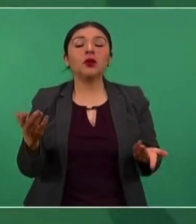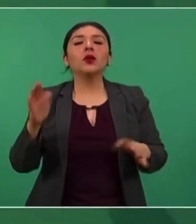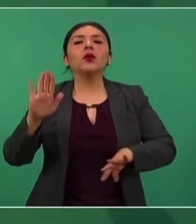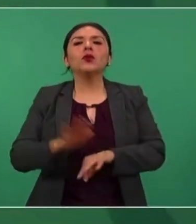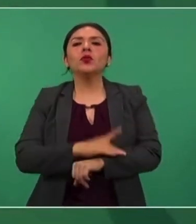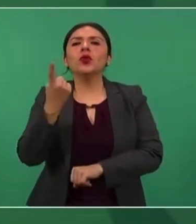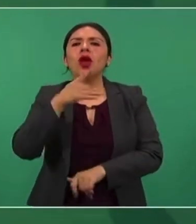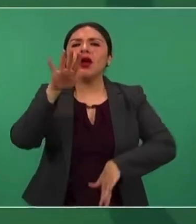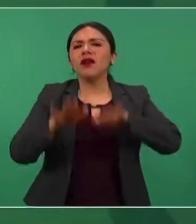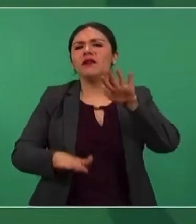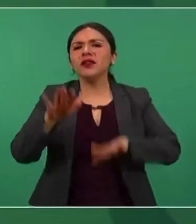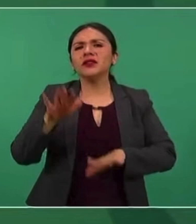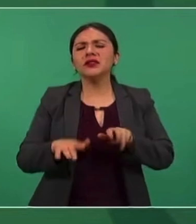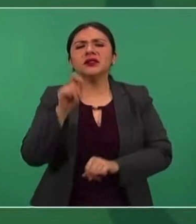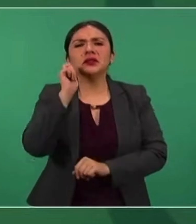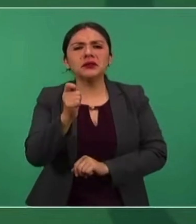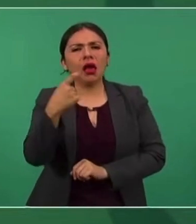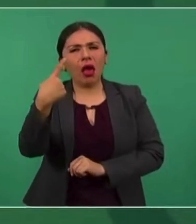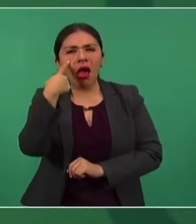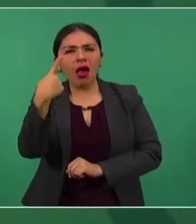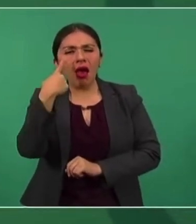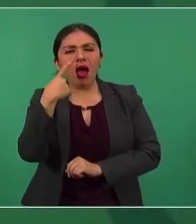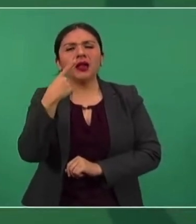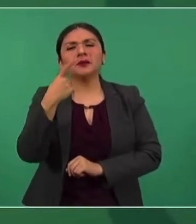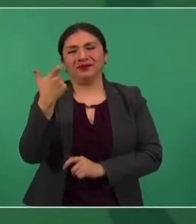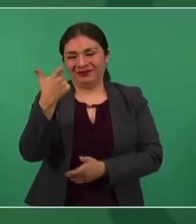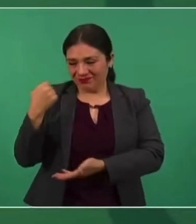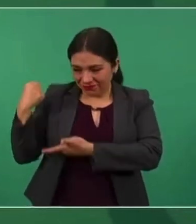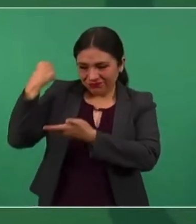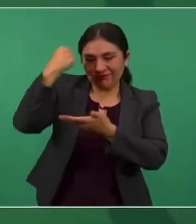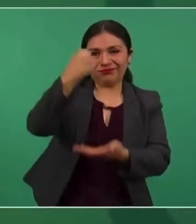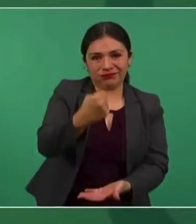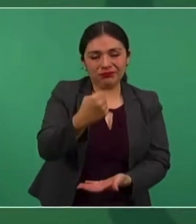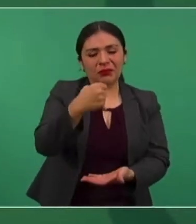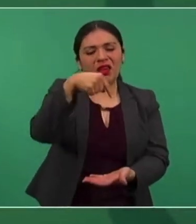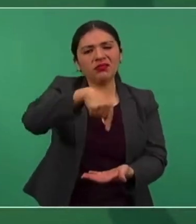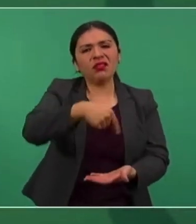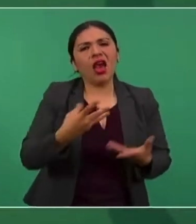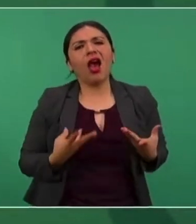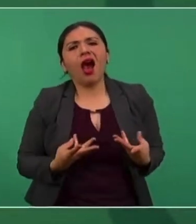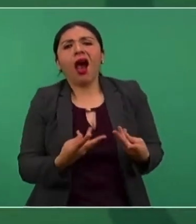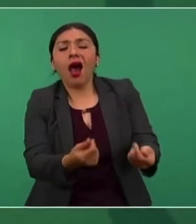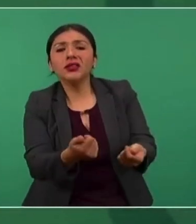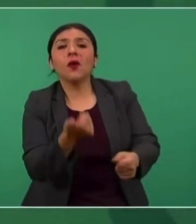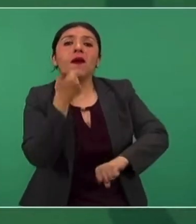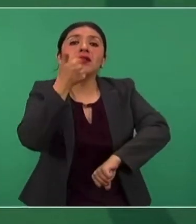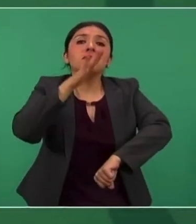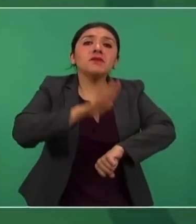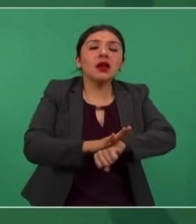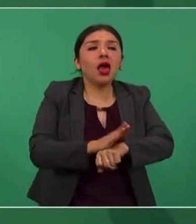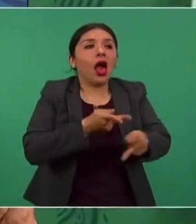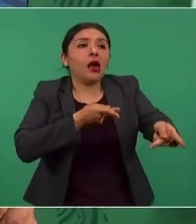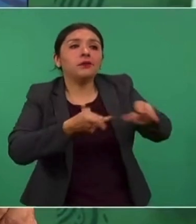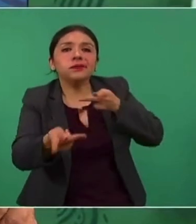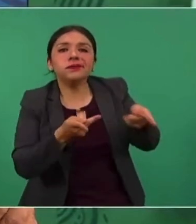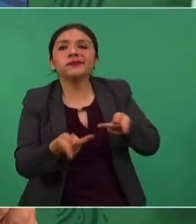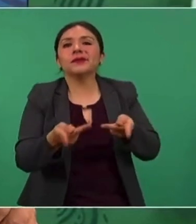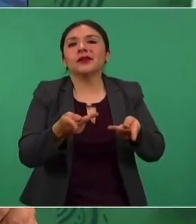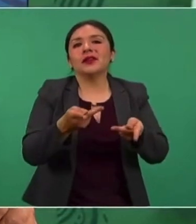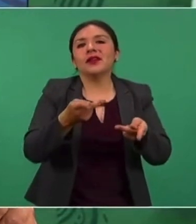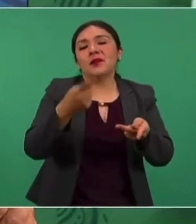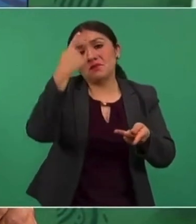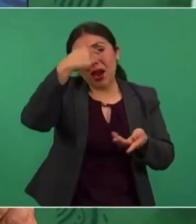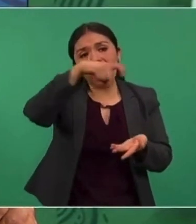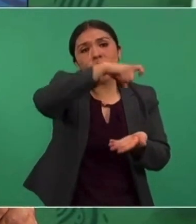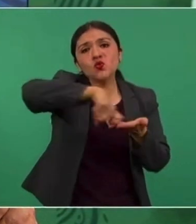muchas veces se utiliza para gastos administrativos, para